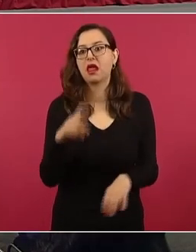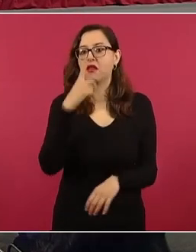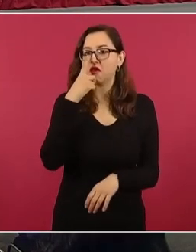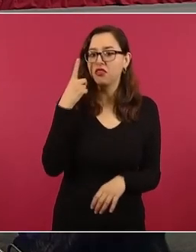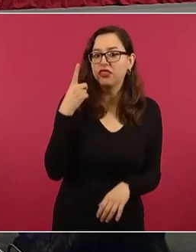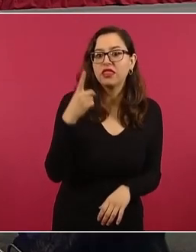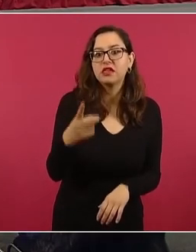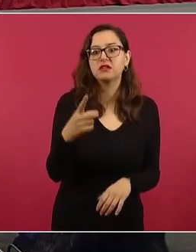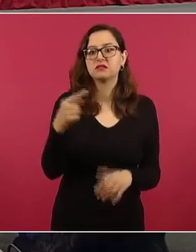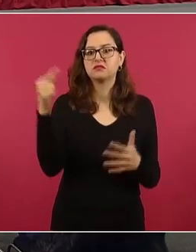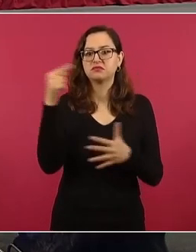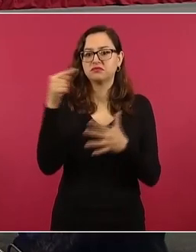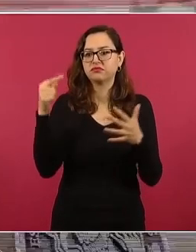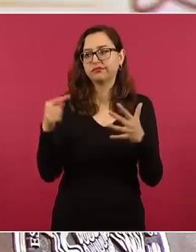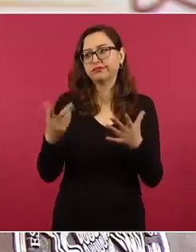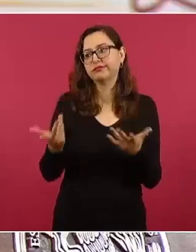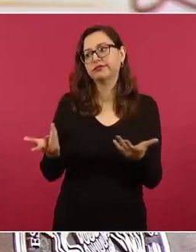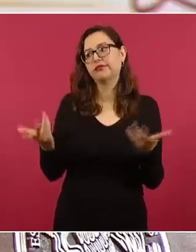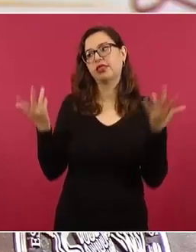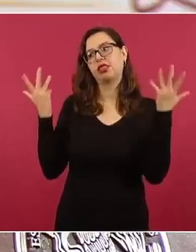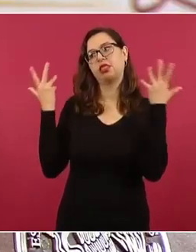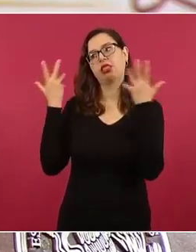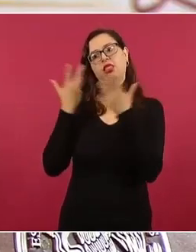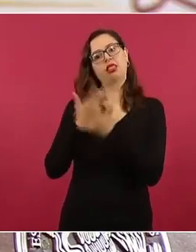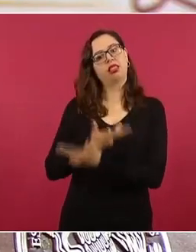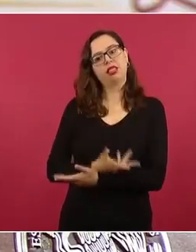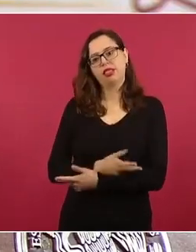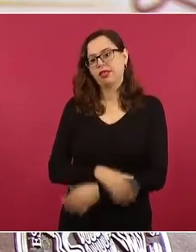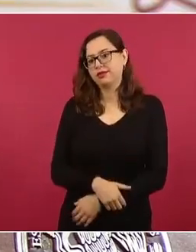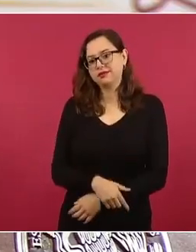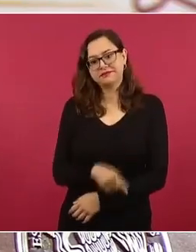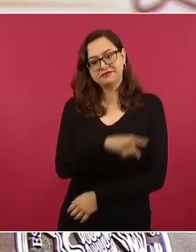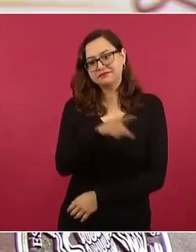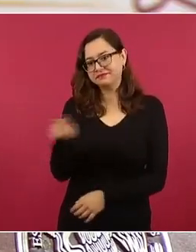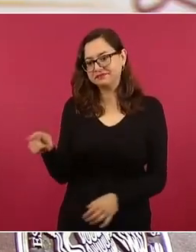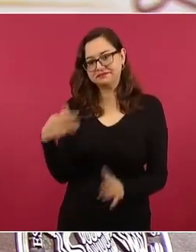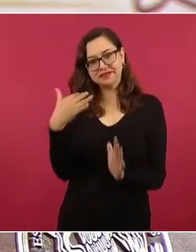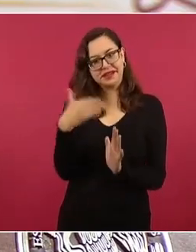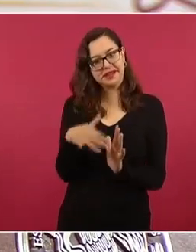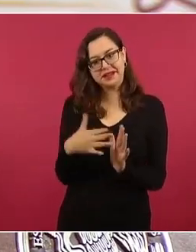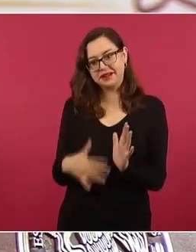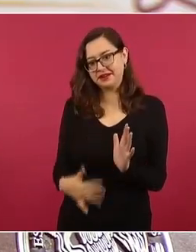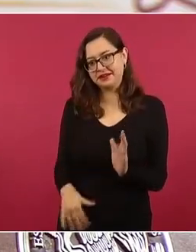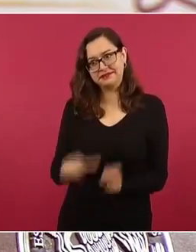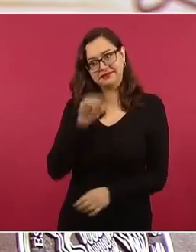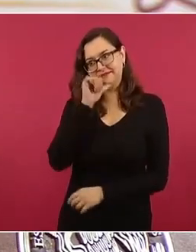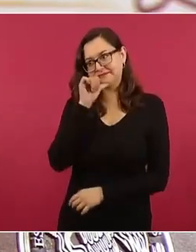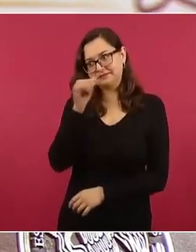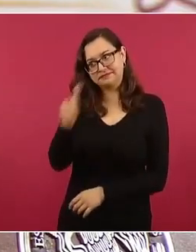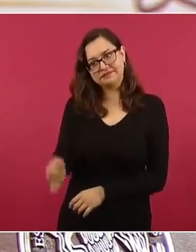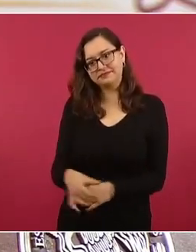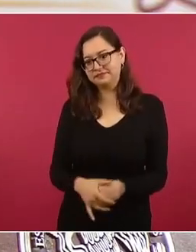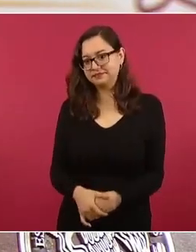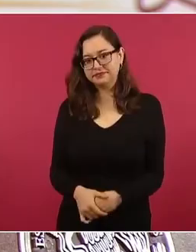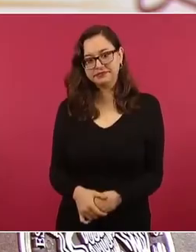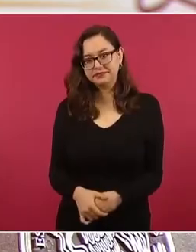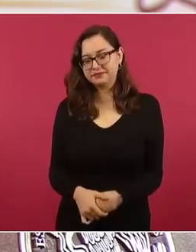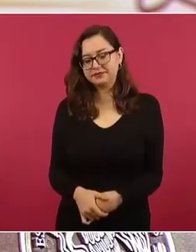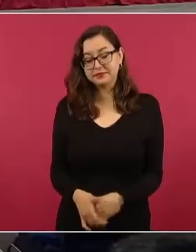que el documento no se ha leído. Como le ha señalado el señor presidente de la República, el informe